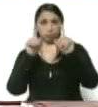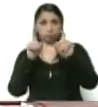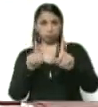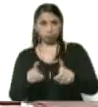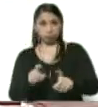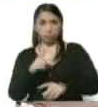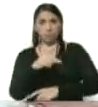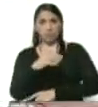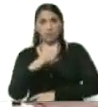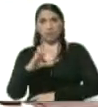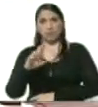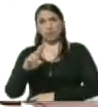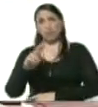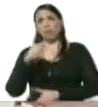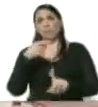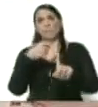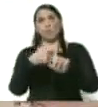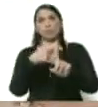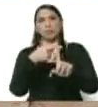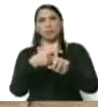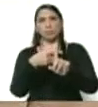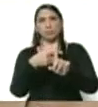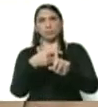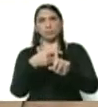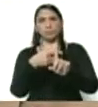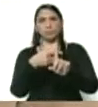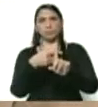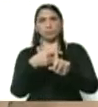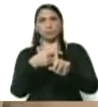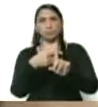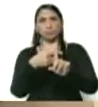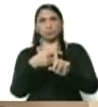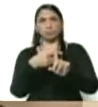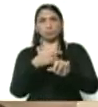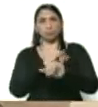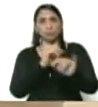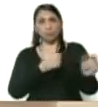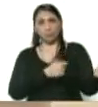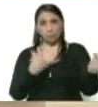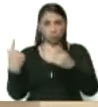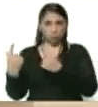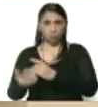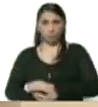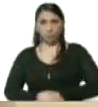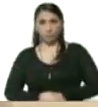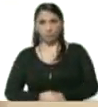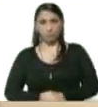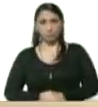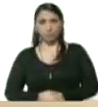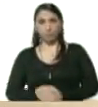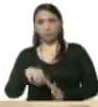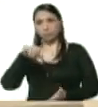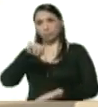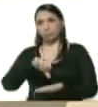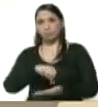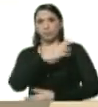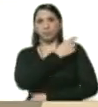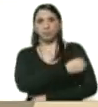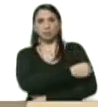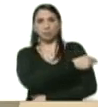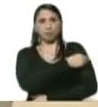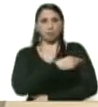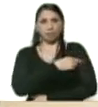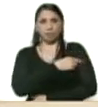la PCR, salió positiva y, bueno, fue trasladado al Centro Hospitalario de